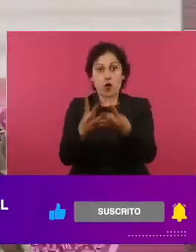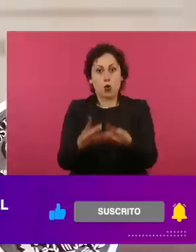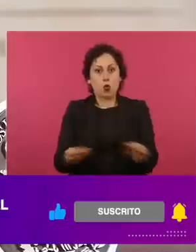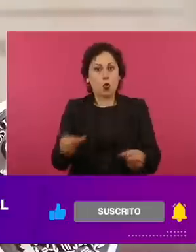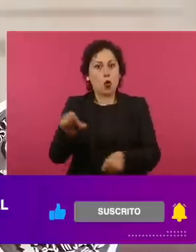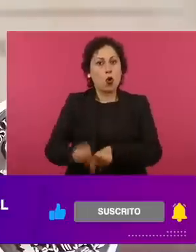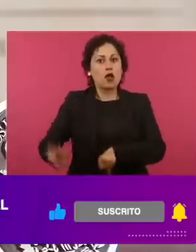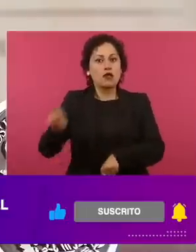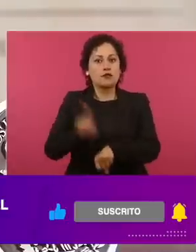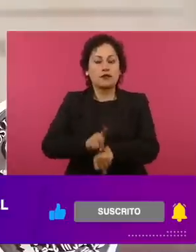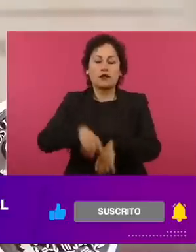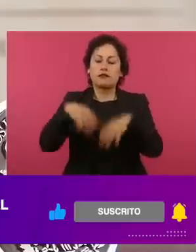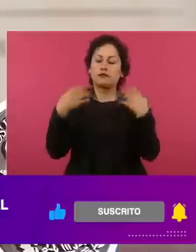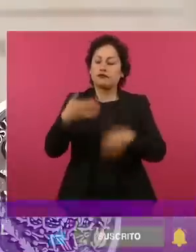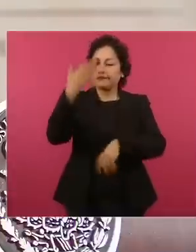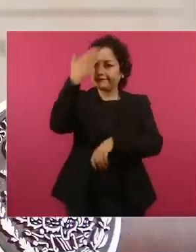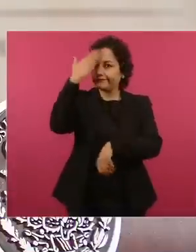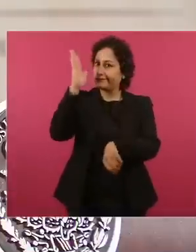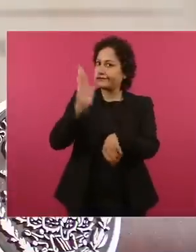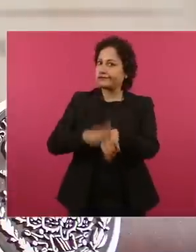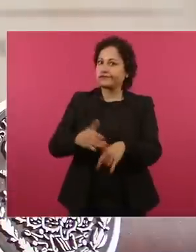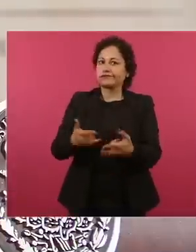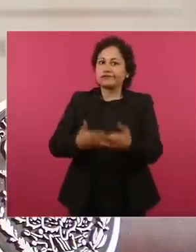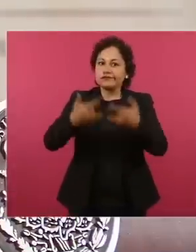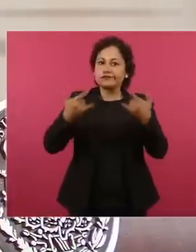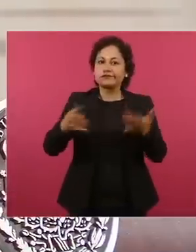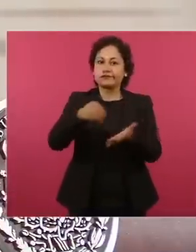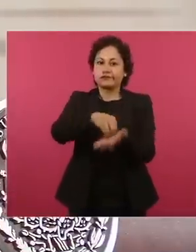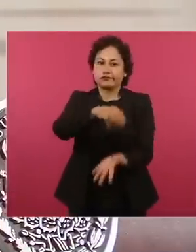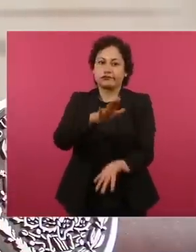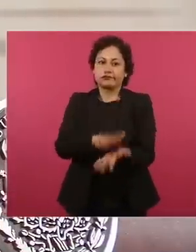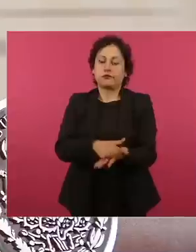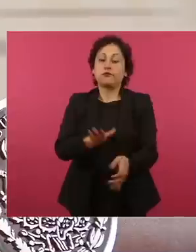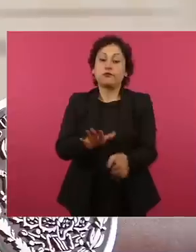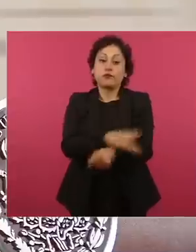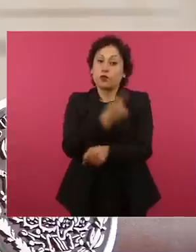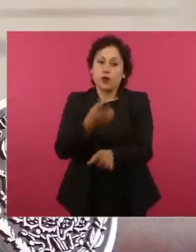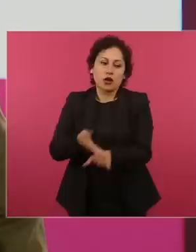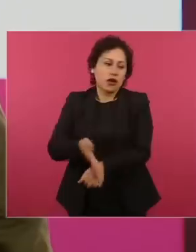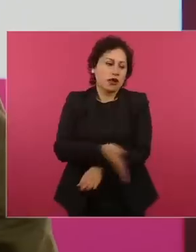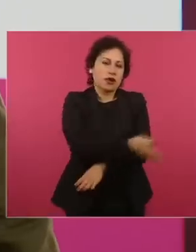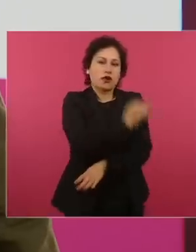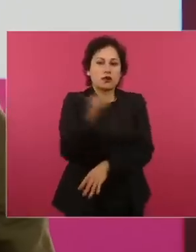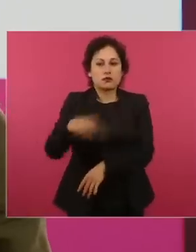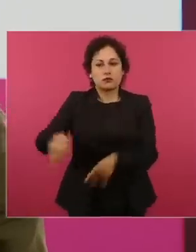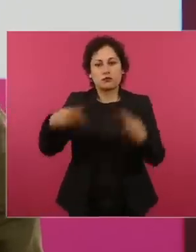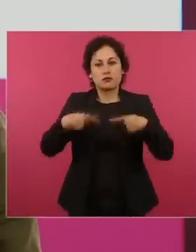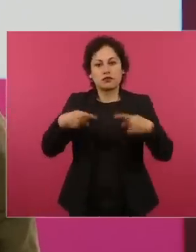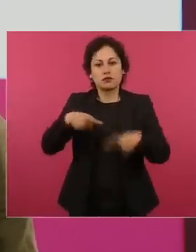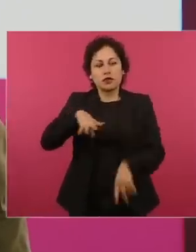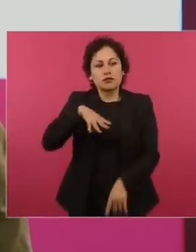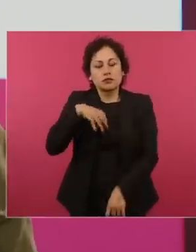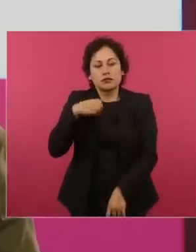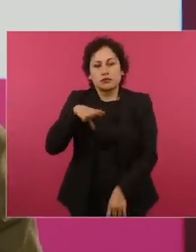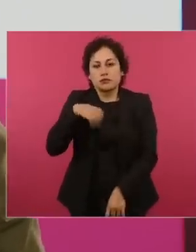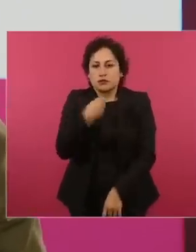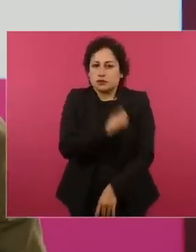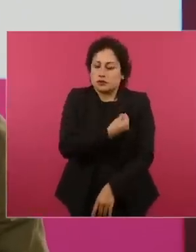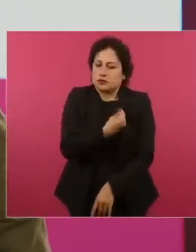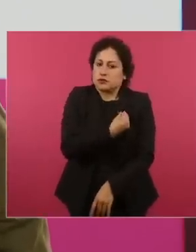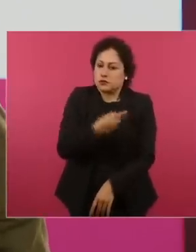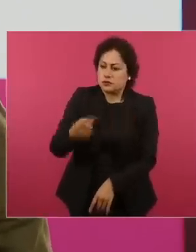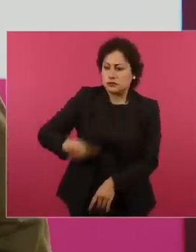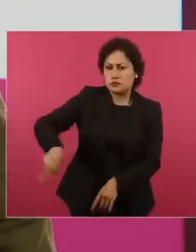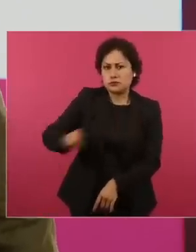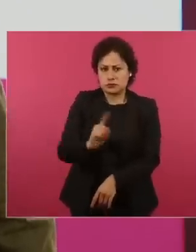la pena recordar, sobre todo por lo que ha significado la lucha que han mantenido esos miles de mujeres